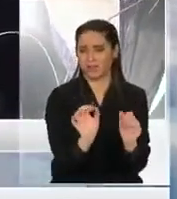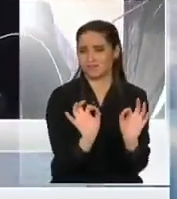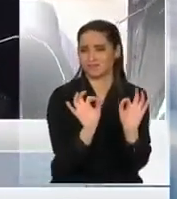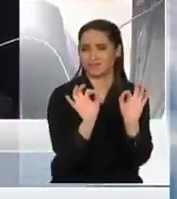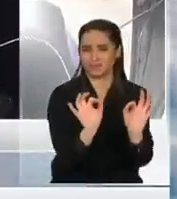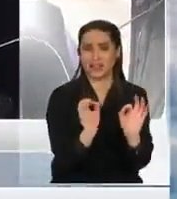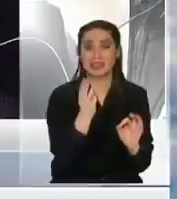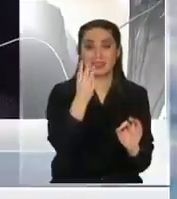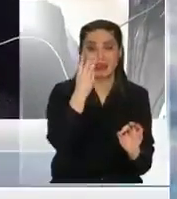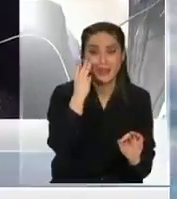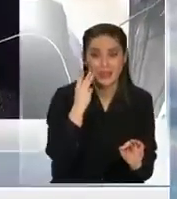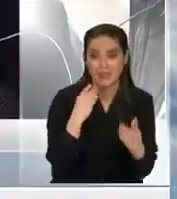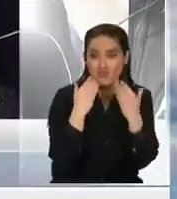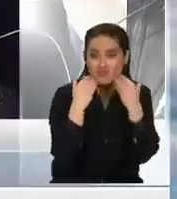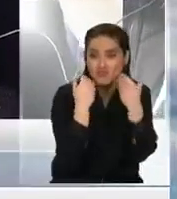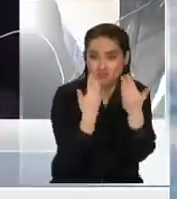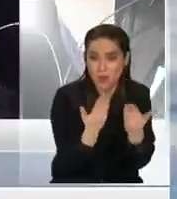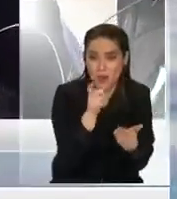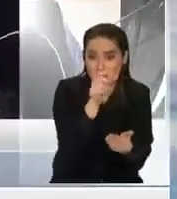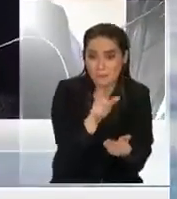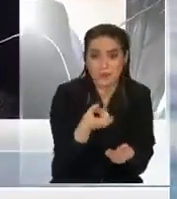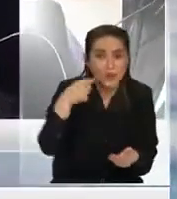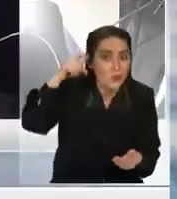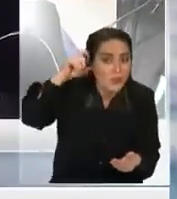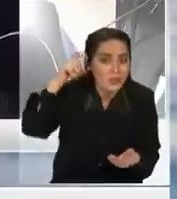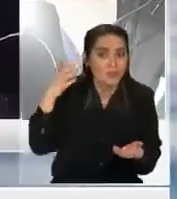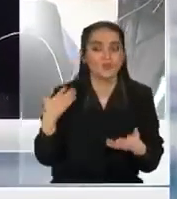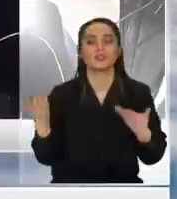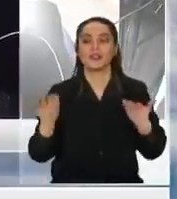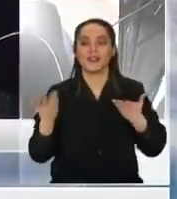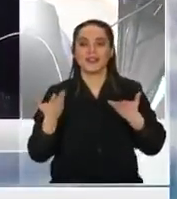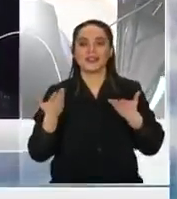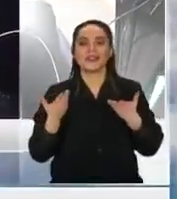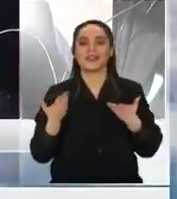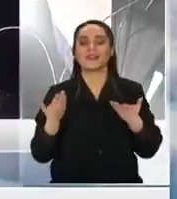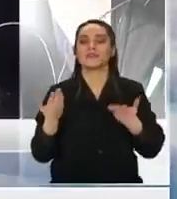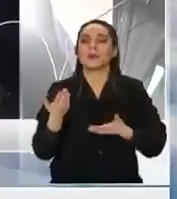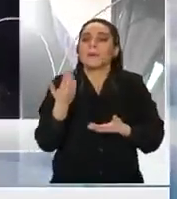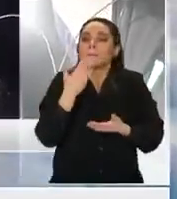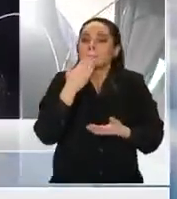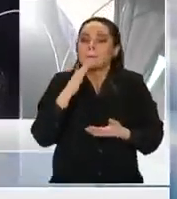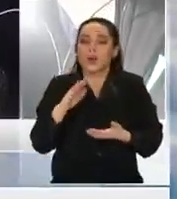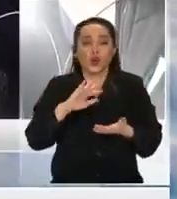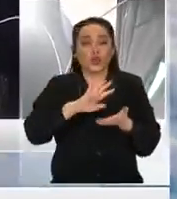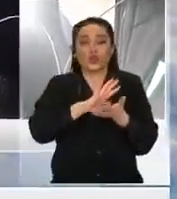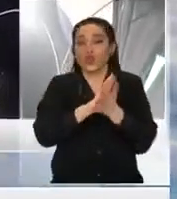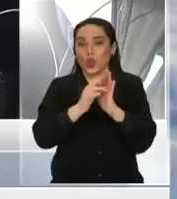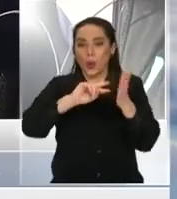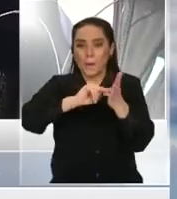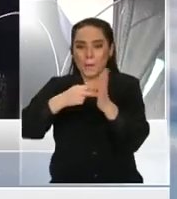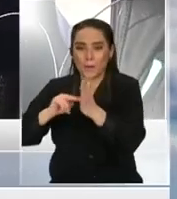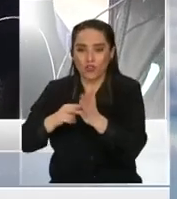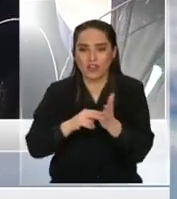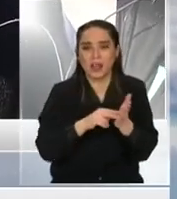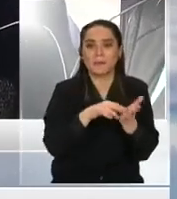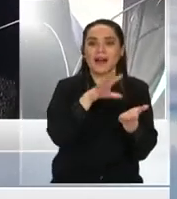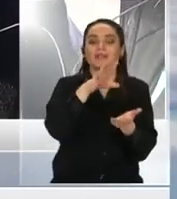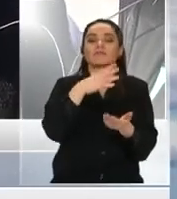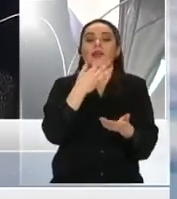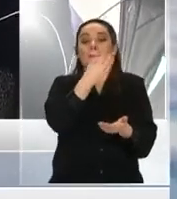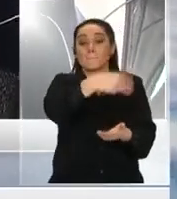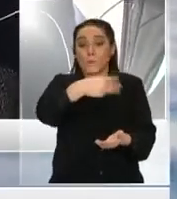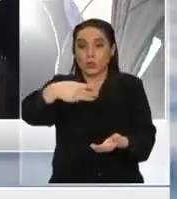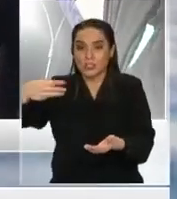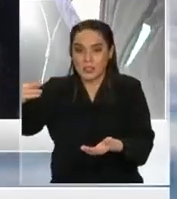tres días es bastante mejor. Entonces, lo que hay que hacer es aumentar la resolutividad de todo problema de los gobiernos locales y de los gobiernos